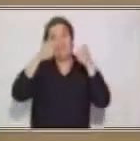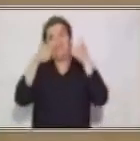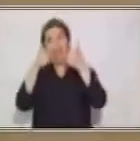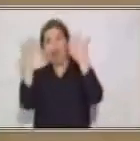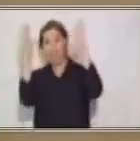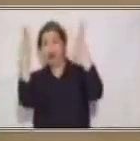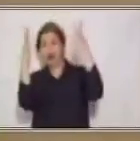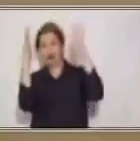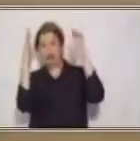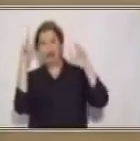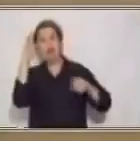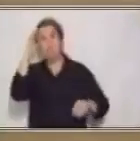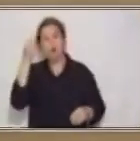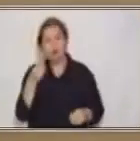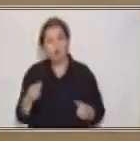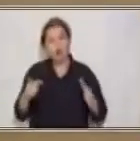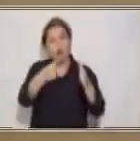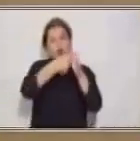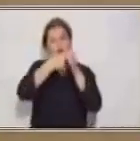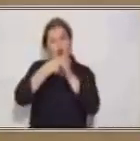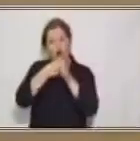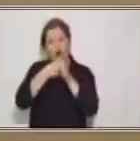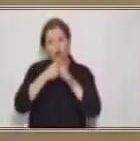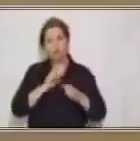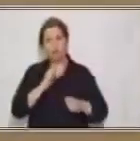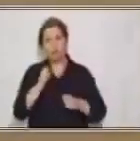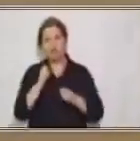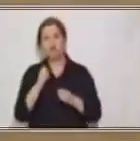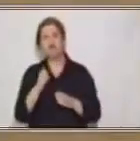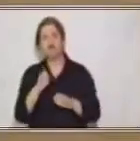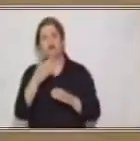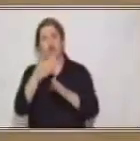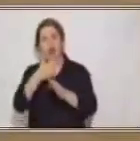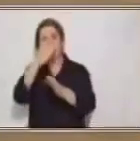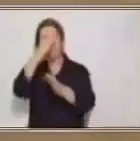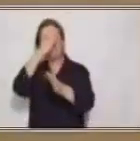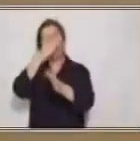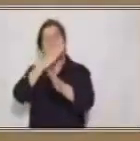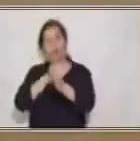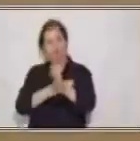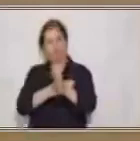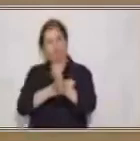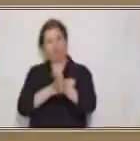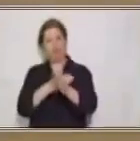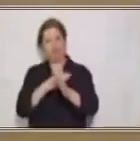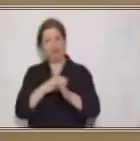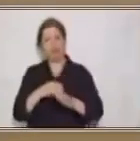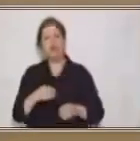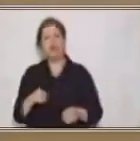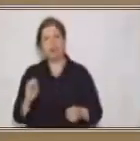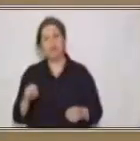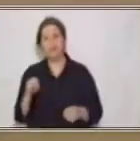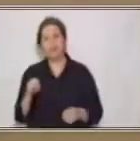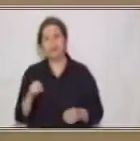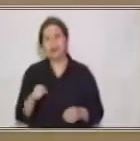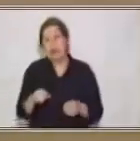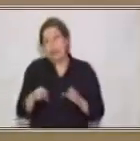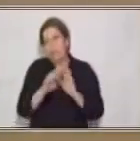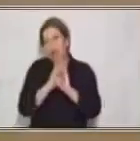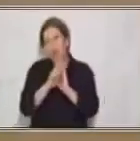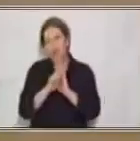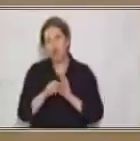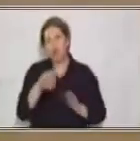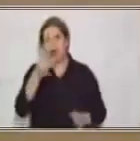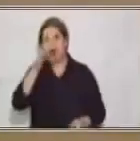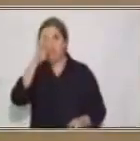con es una preposición, preposición con café, con leche. Si yo